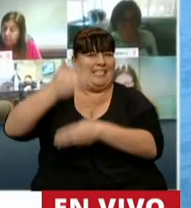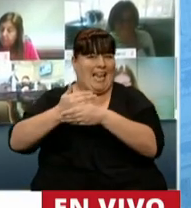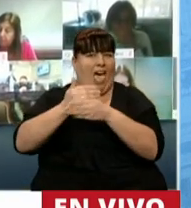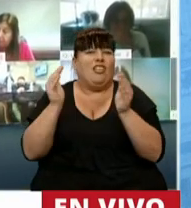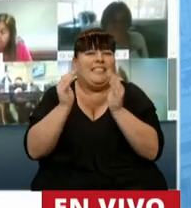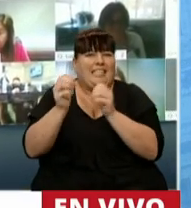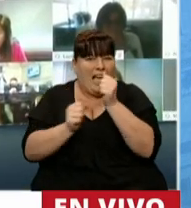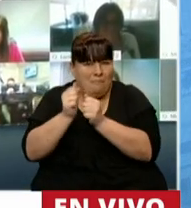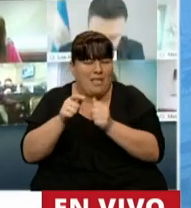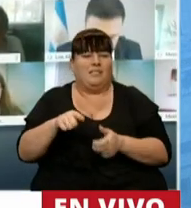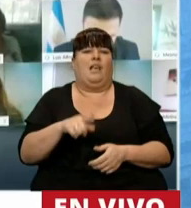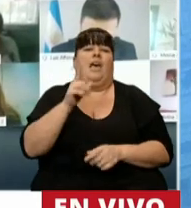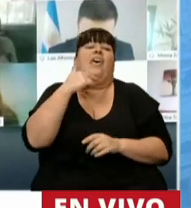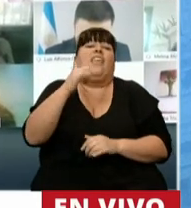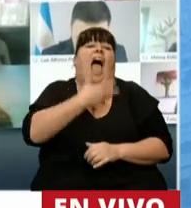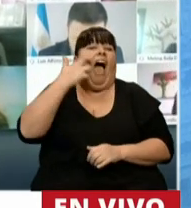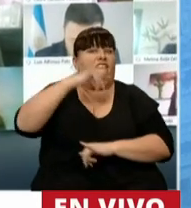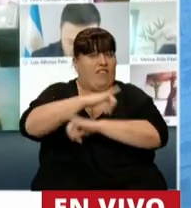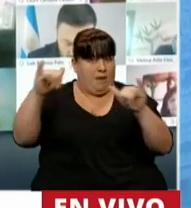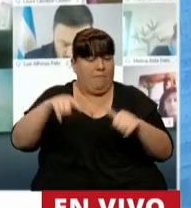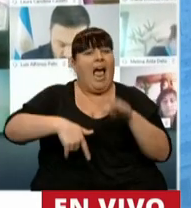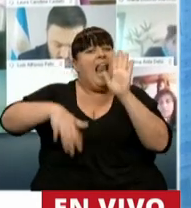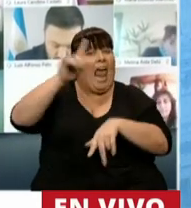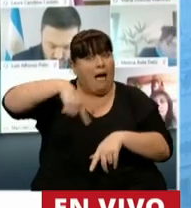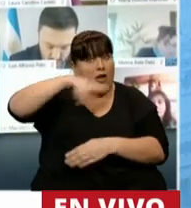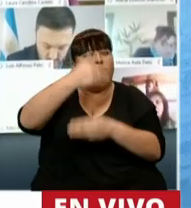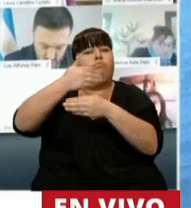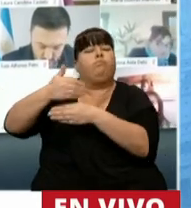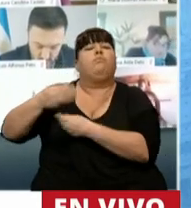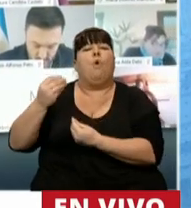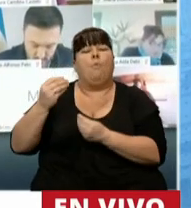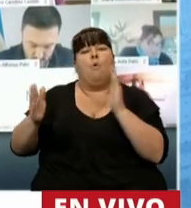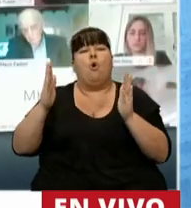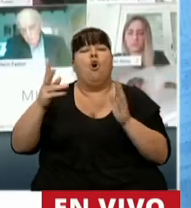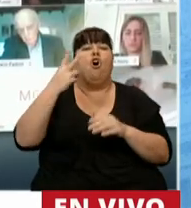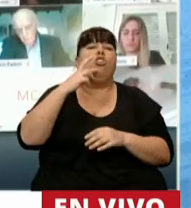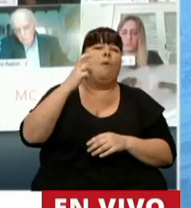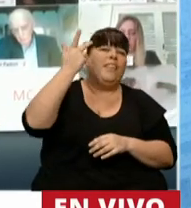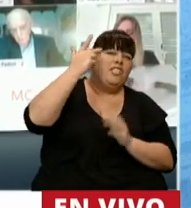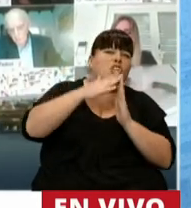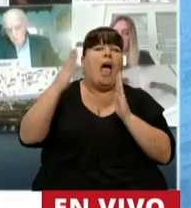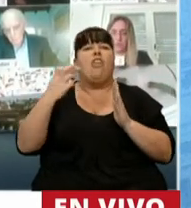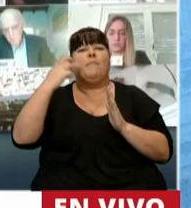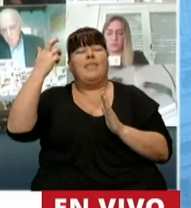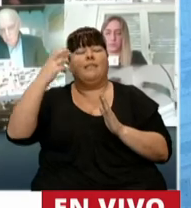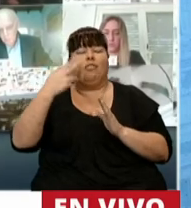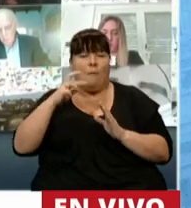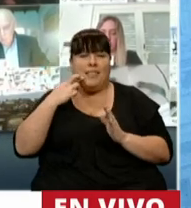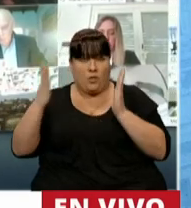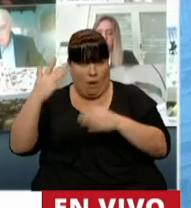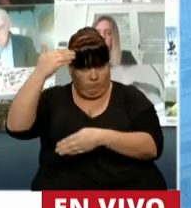MIPIMES, según datos de la AFIP. La mayoría de estos cierres se produjeron entre el 2018 y 2019.